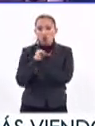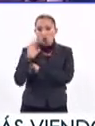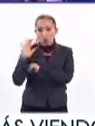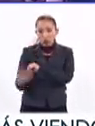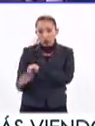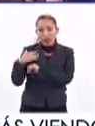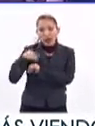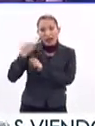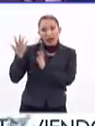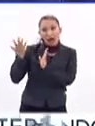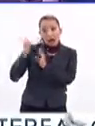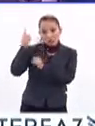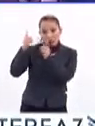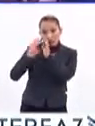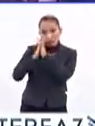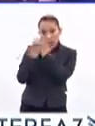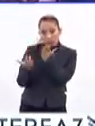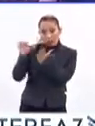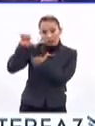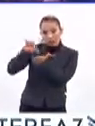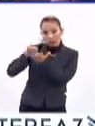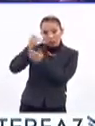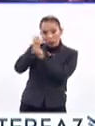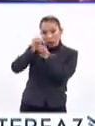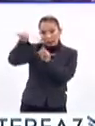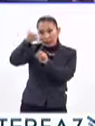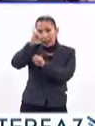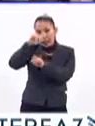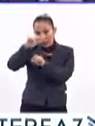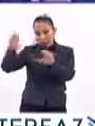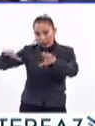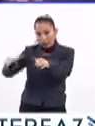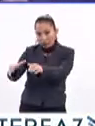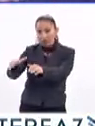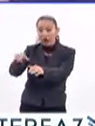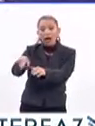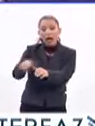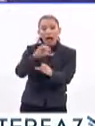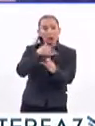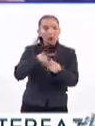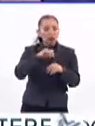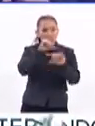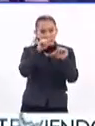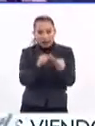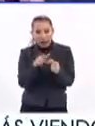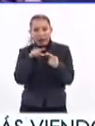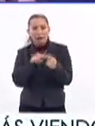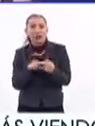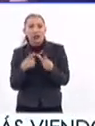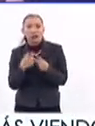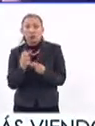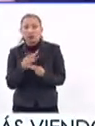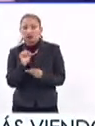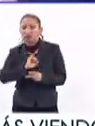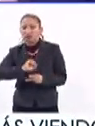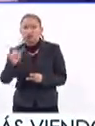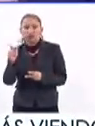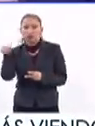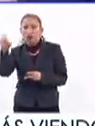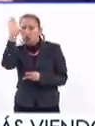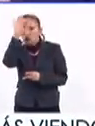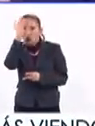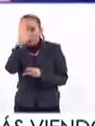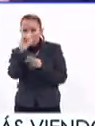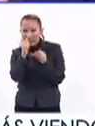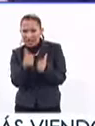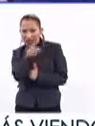algunos acervos de los centros de investigación del INBA. Entonces, artistas y gente muy reconocida en el medio cultural